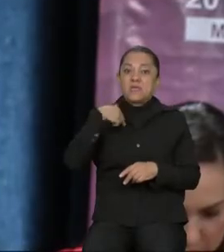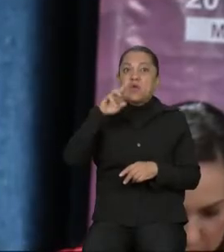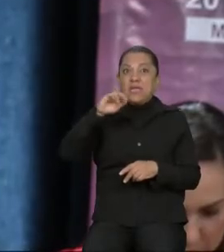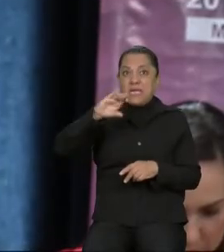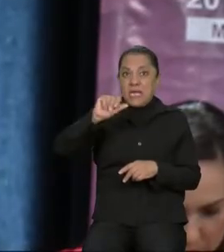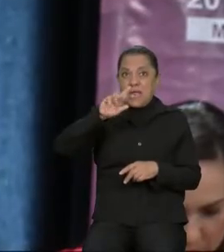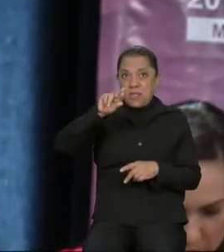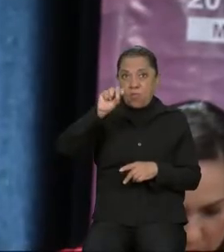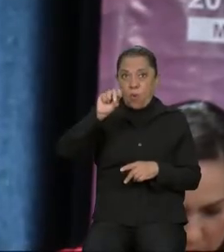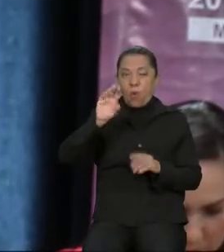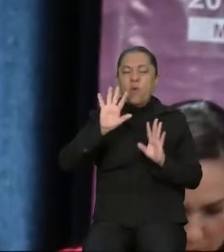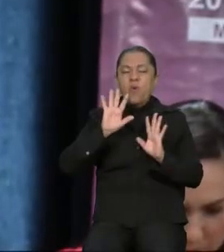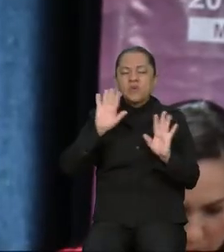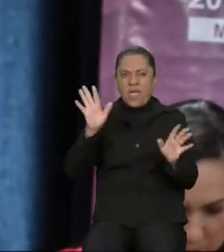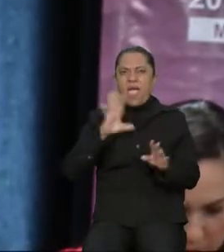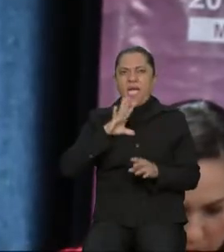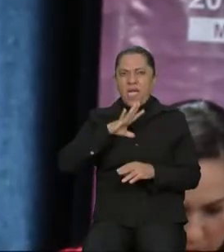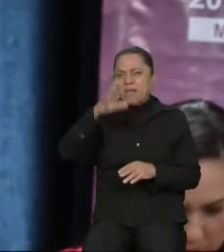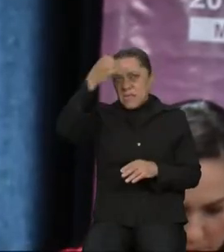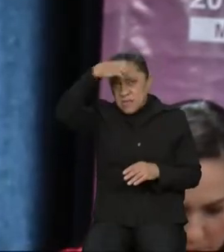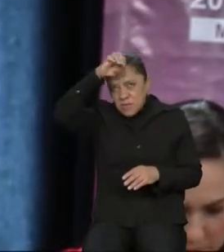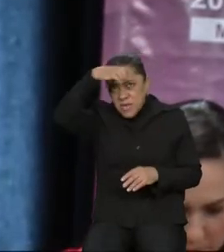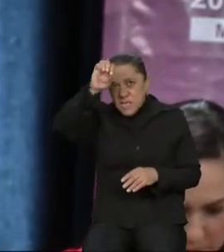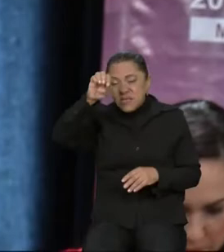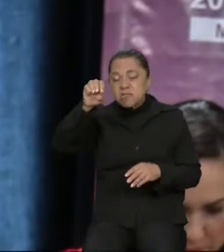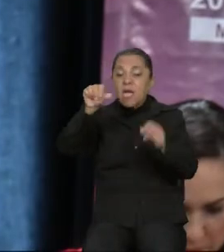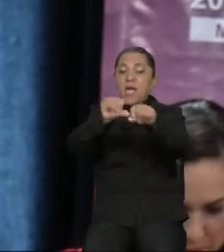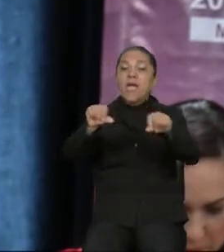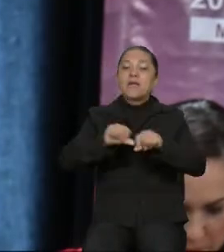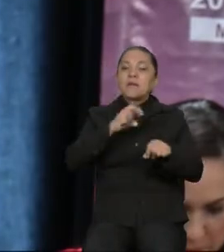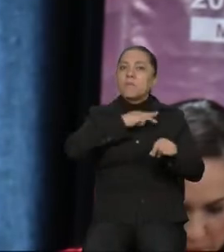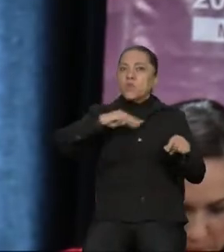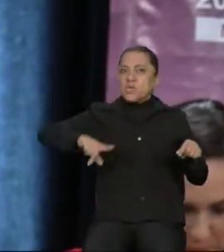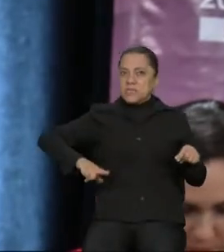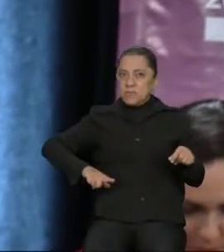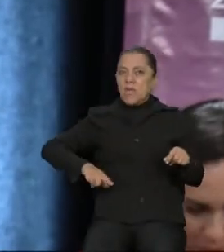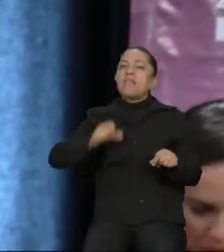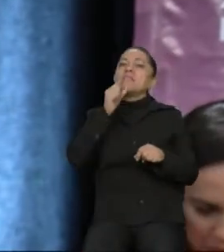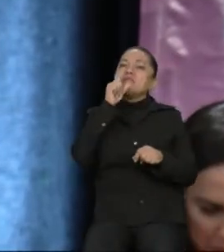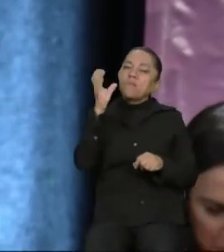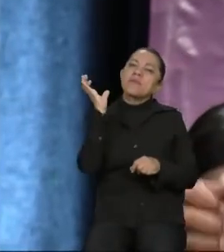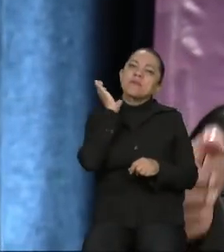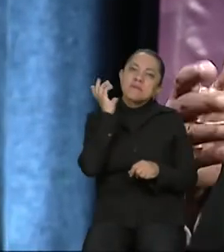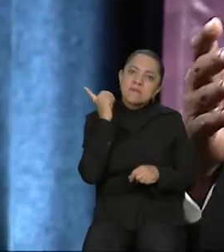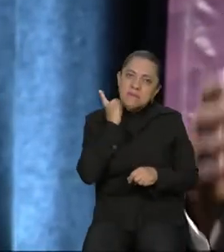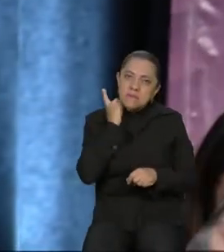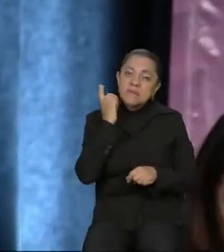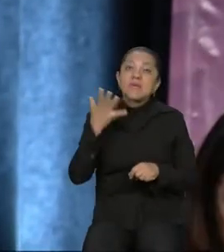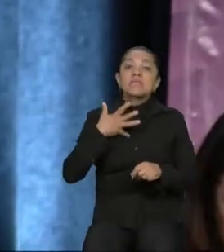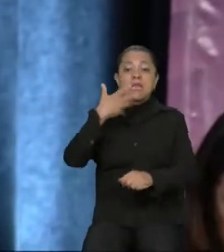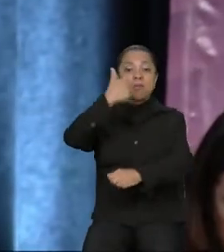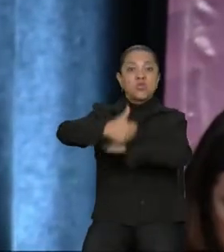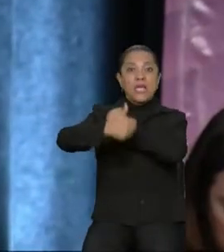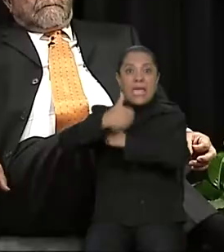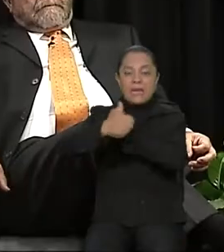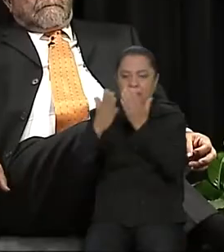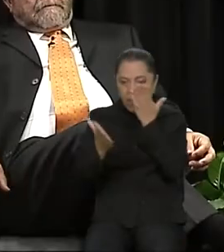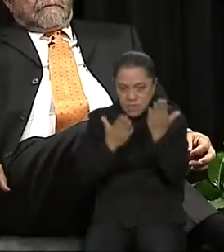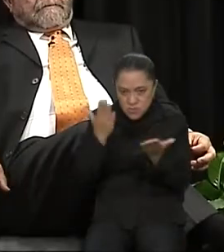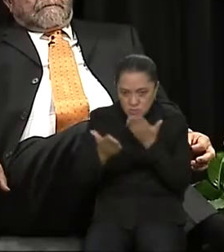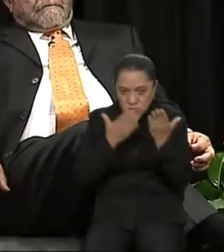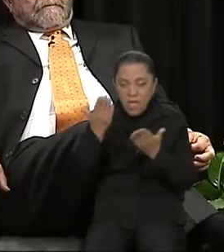las áreas municipales, también en el Congreso del Estado. Tenemos una carrera que estudiamos, una carrera profesional